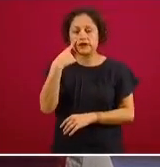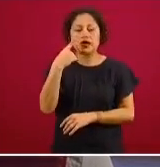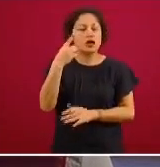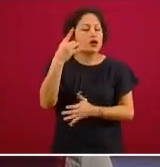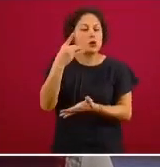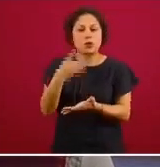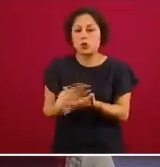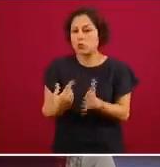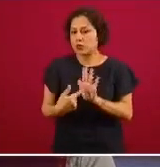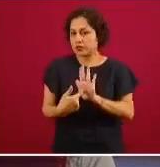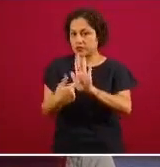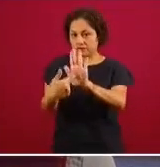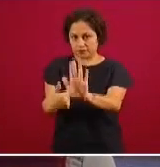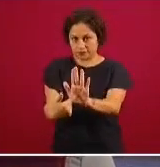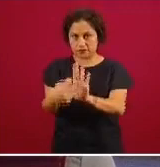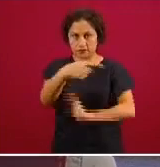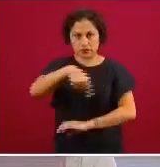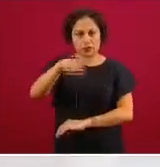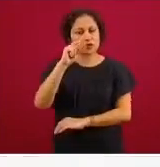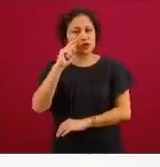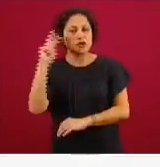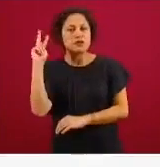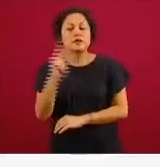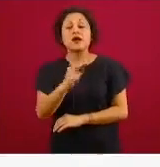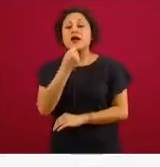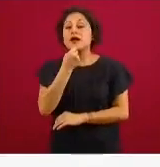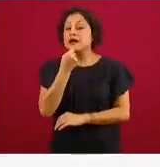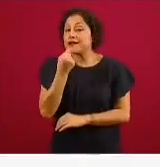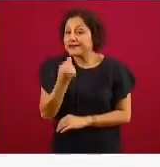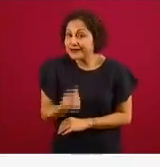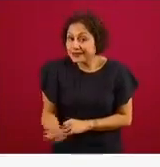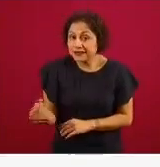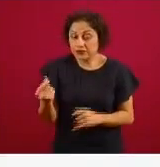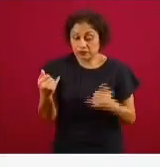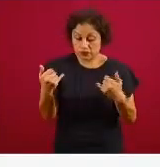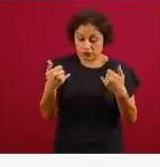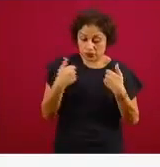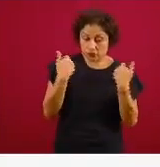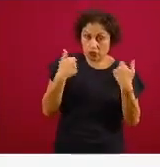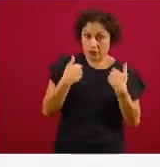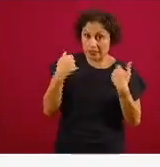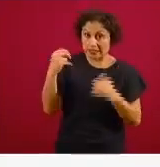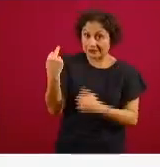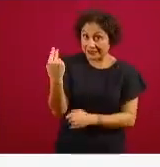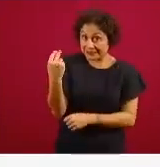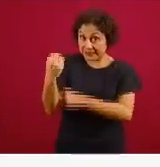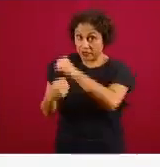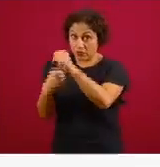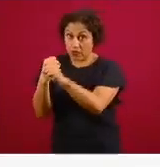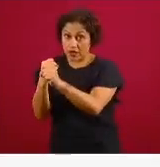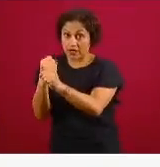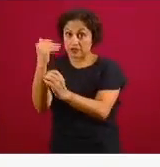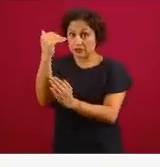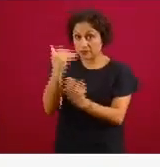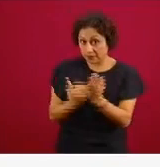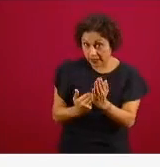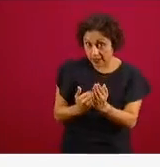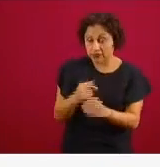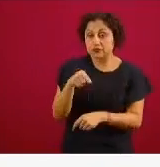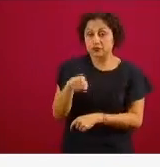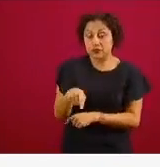ilustrar que niños en personas niños y adolescentes es decir menores de 25 años tenemos